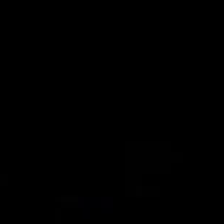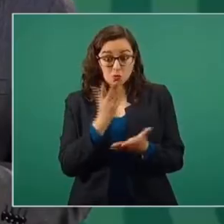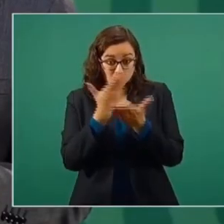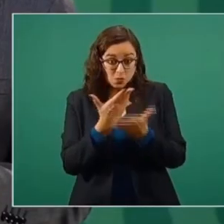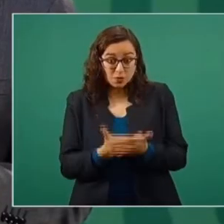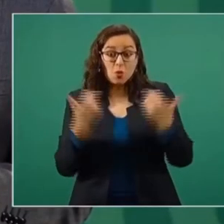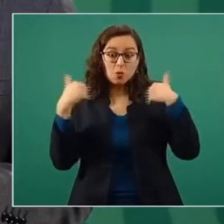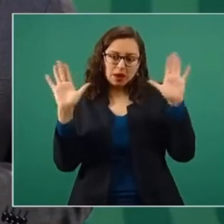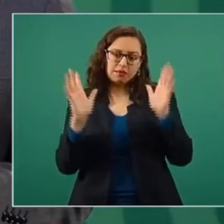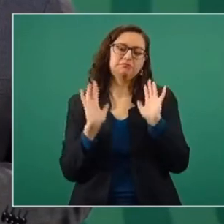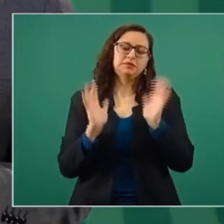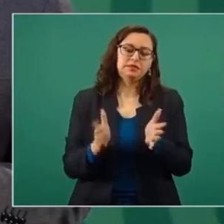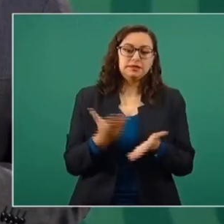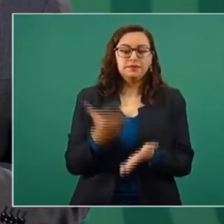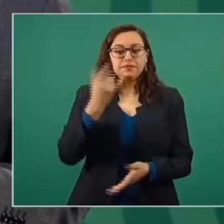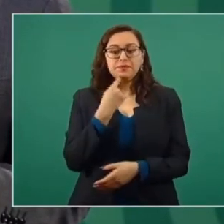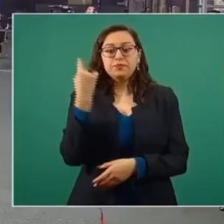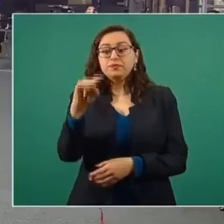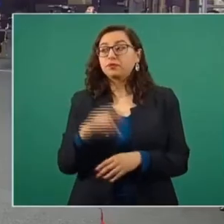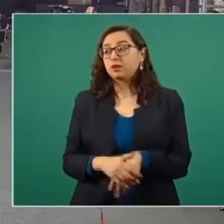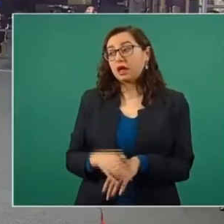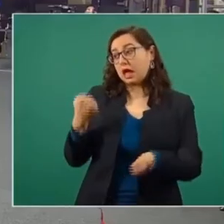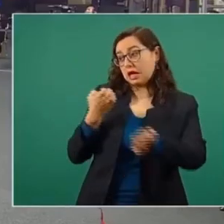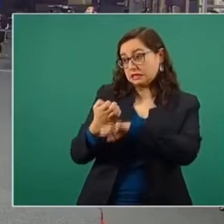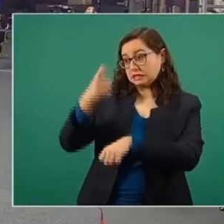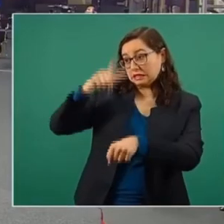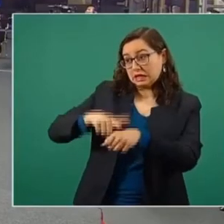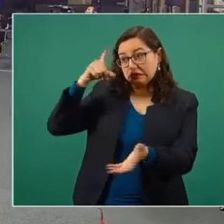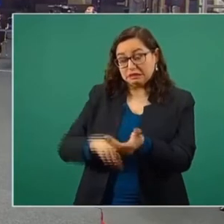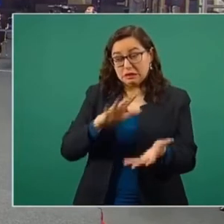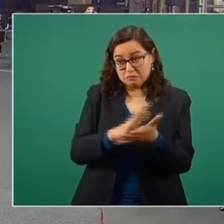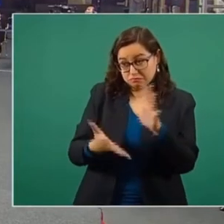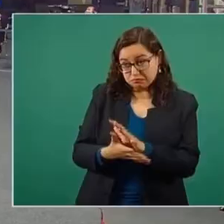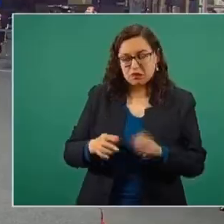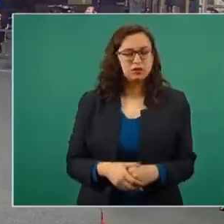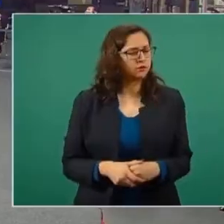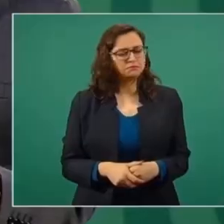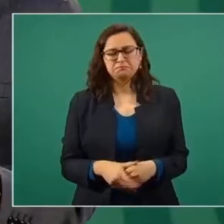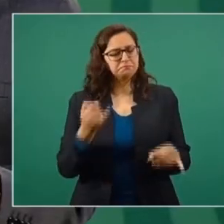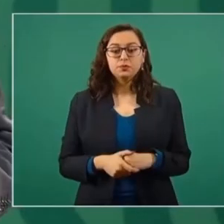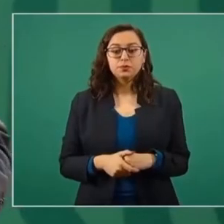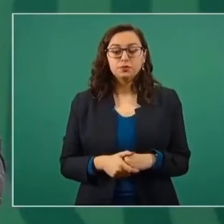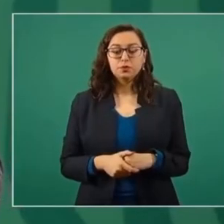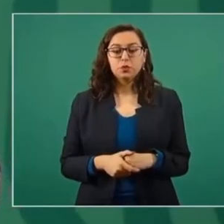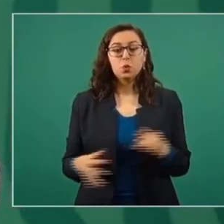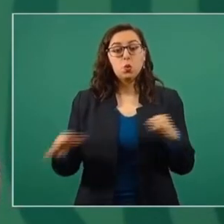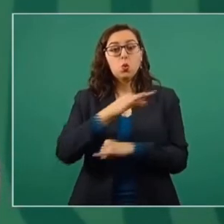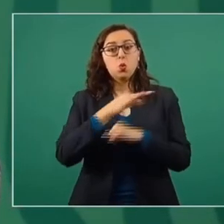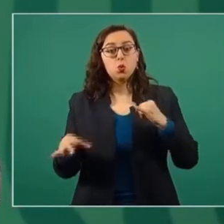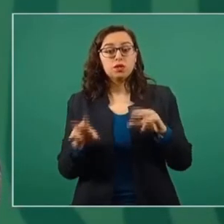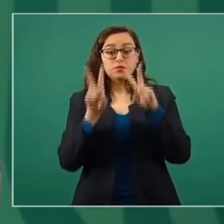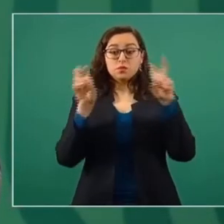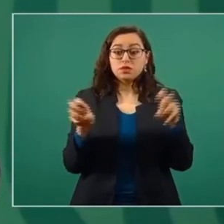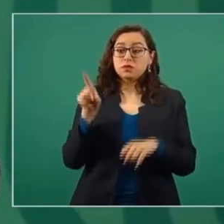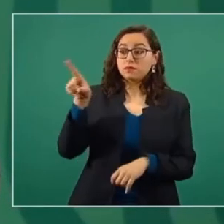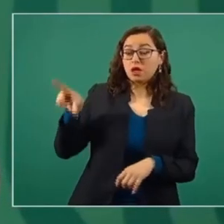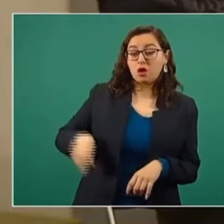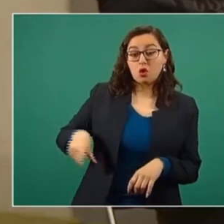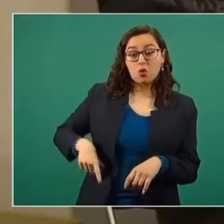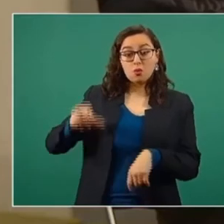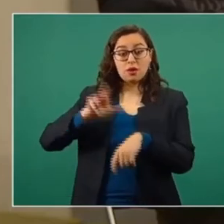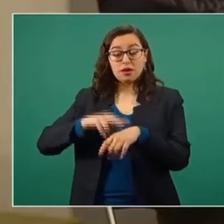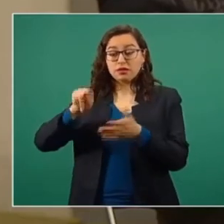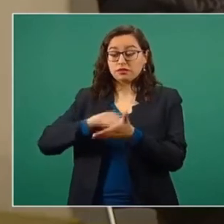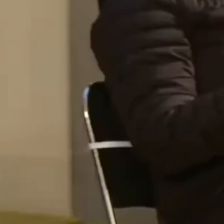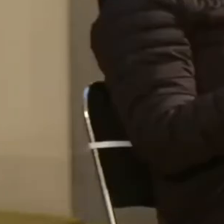huachicol. ¿Presentamente hay colusión de funcionarios estatales en esta red? No tenemos esa información. Responde al gobernador de Tamaulipas, quien ayer dijo que